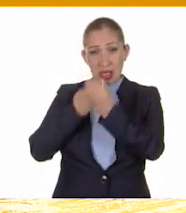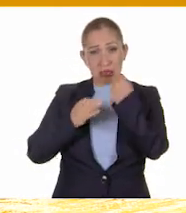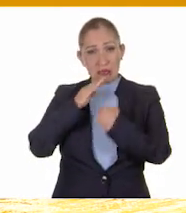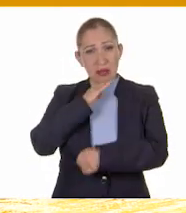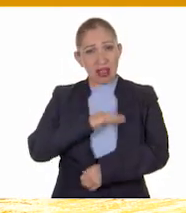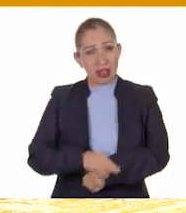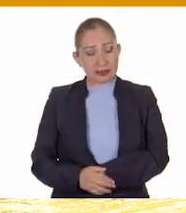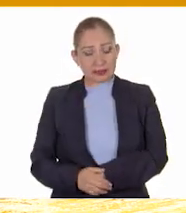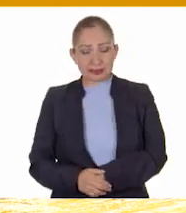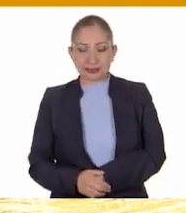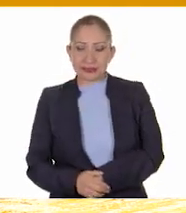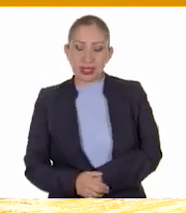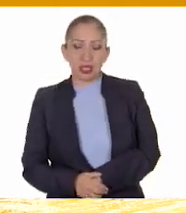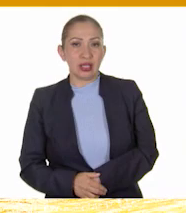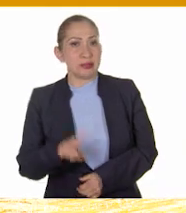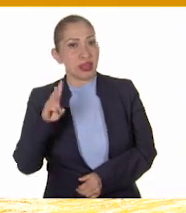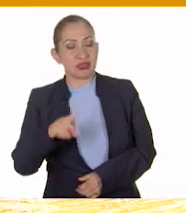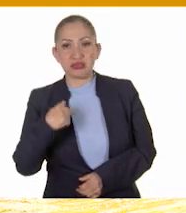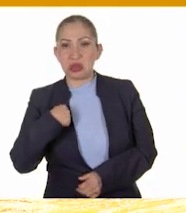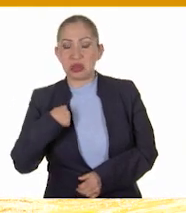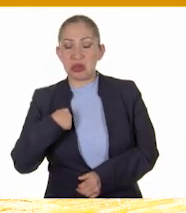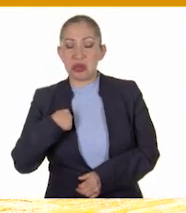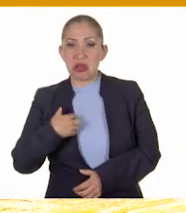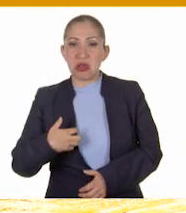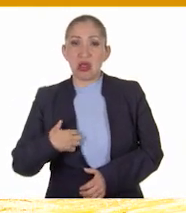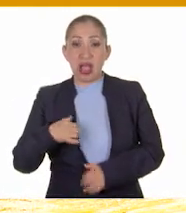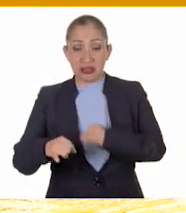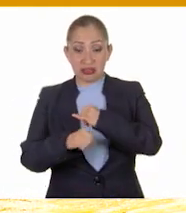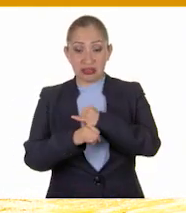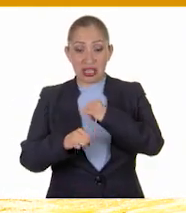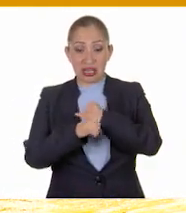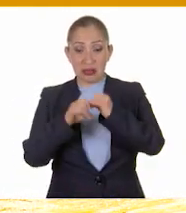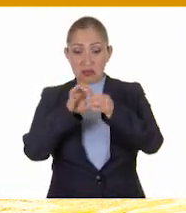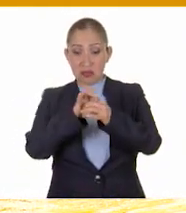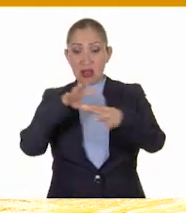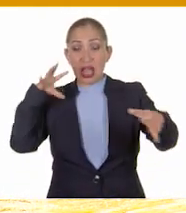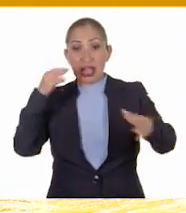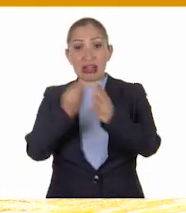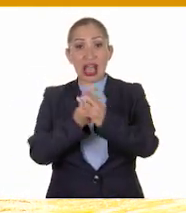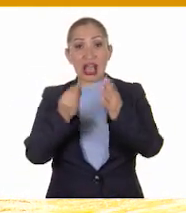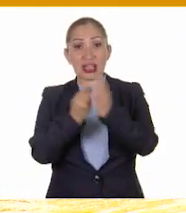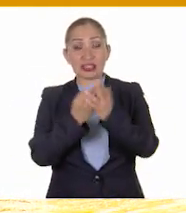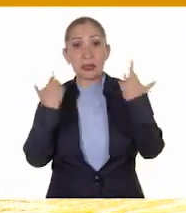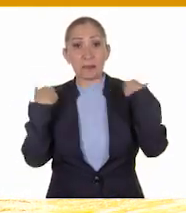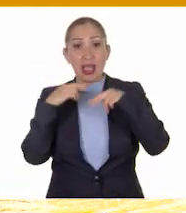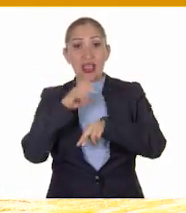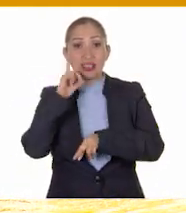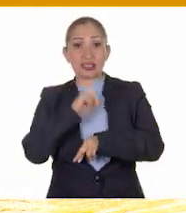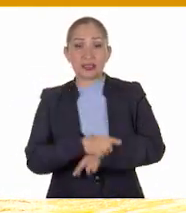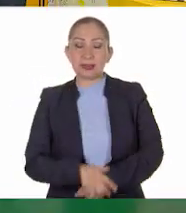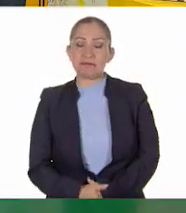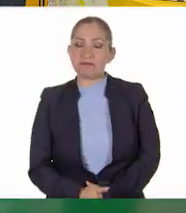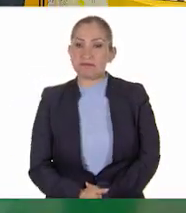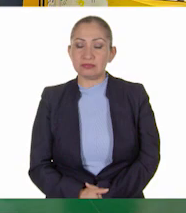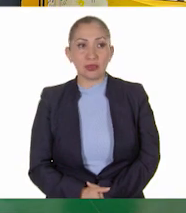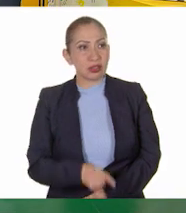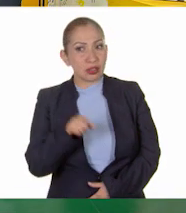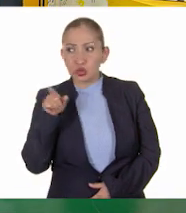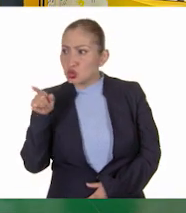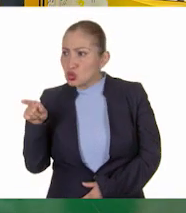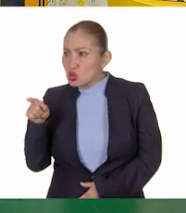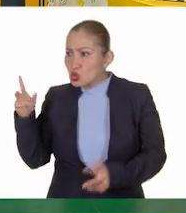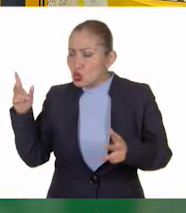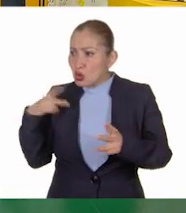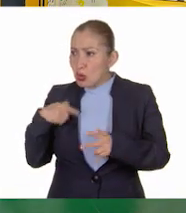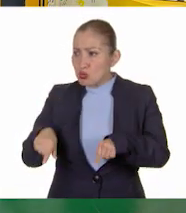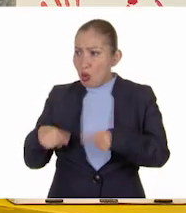mal y pues perdí la clase en línea que estaba dando la maestra ese día. ¿Tuviste un conflicto con un